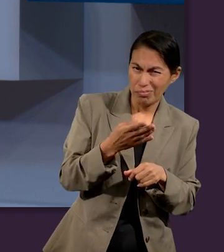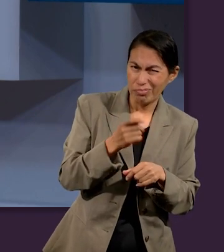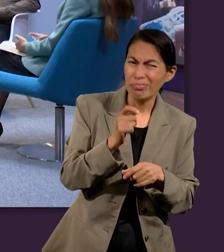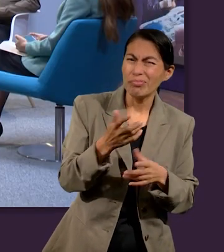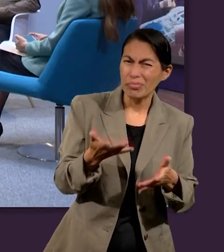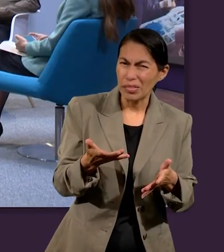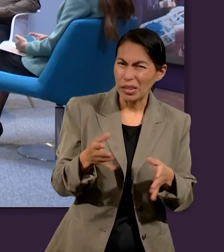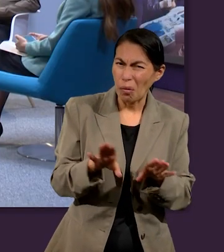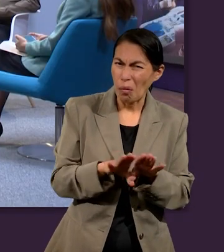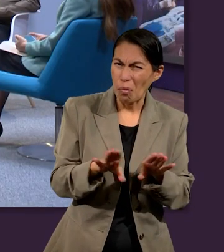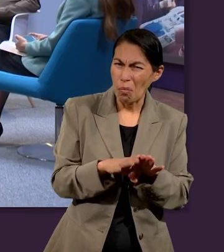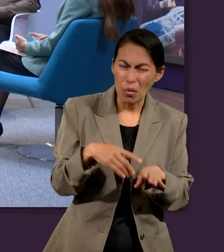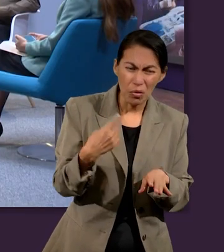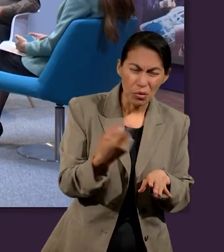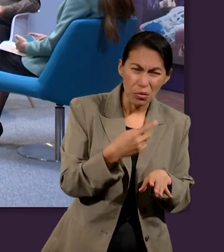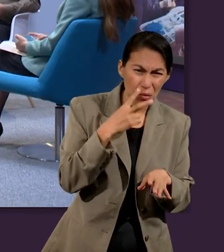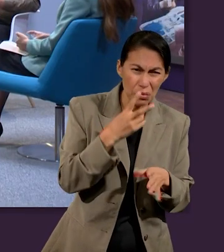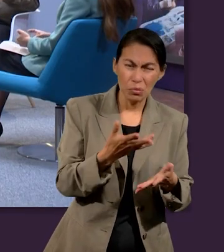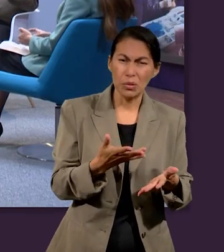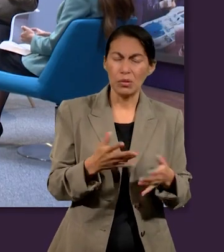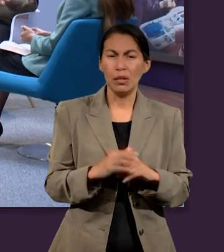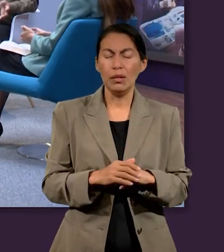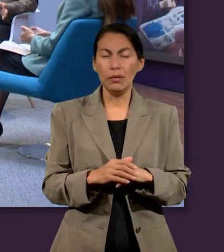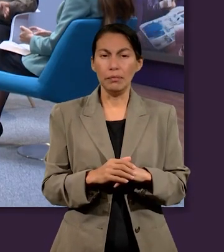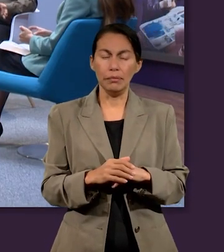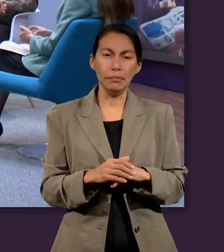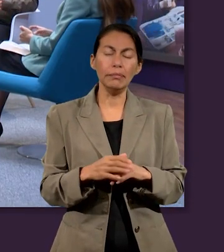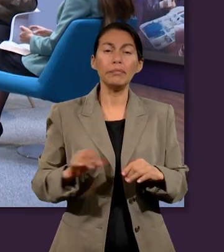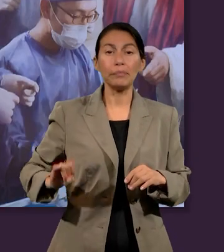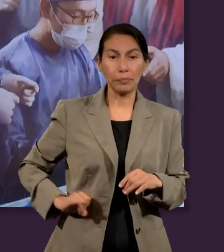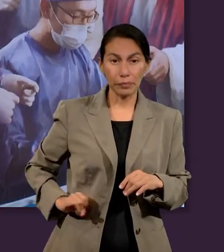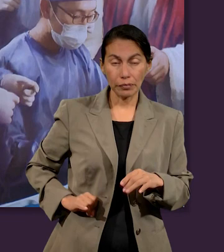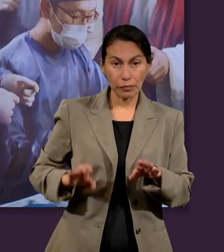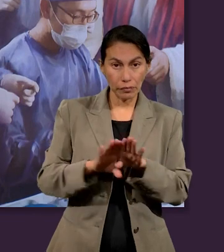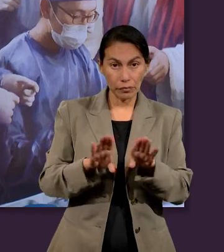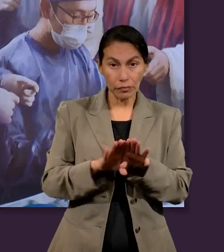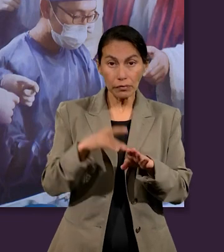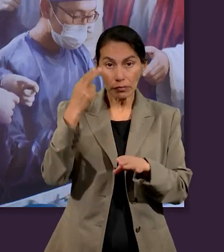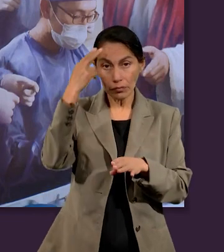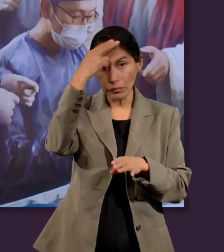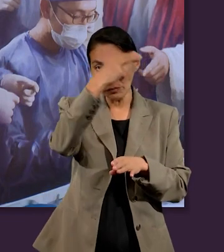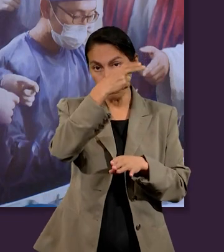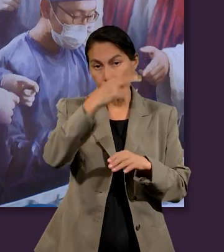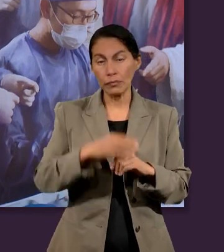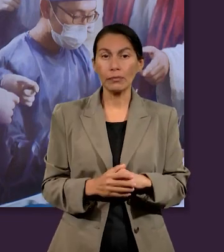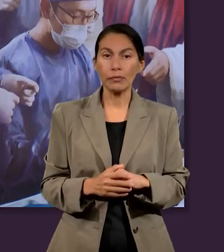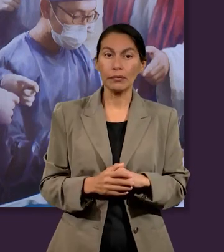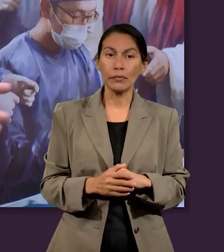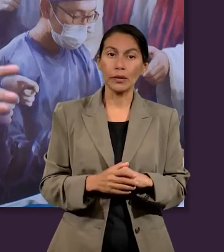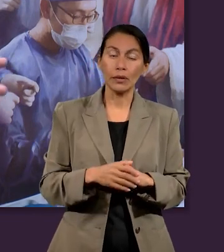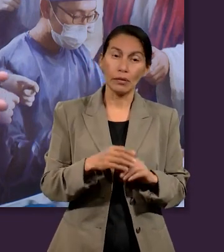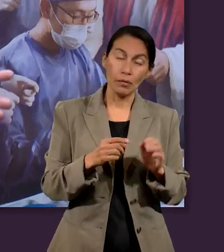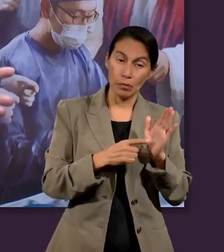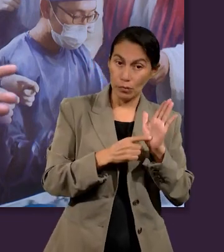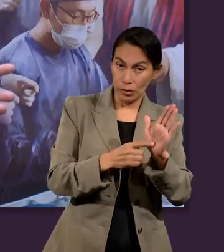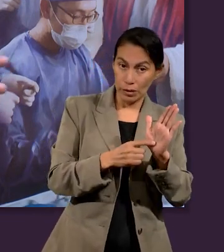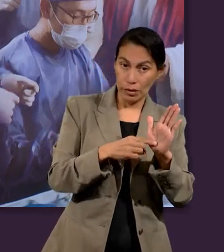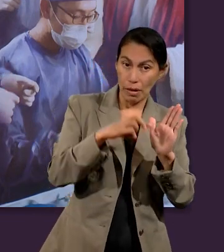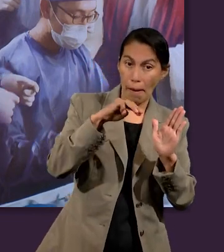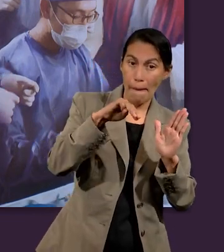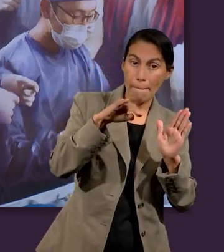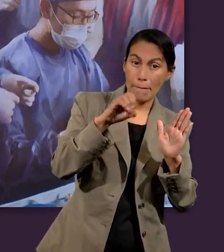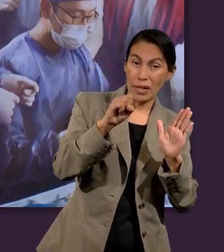¿Qué nos ha hecho llegar hasta ahí? Es también interesante ver lo que acaba de presentarnos Noemi. Noemi es una